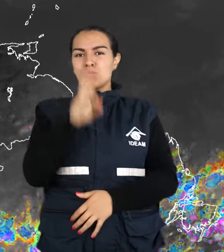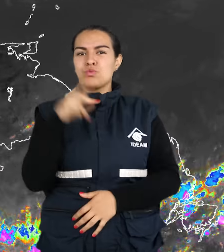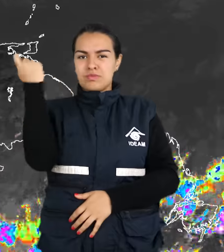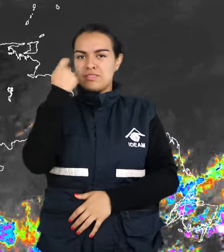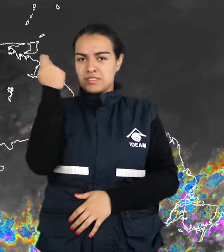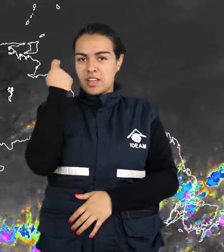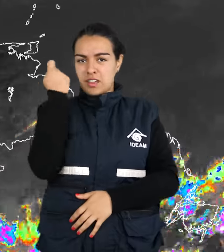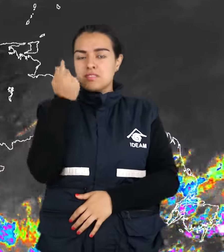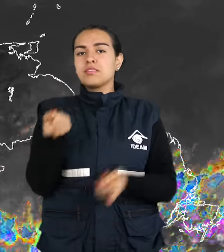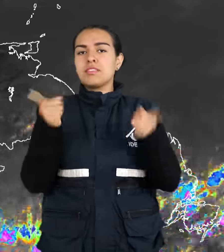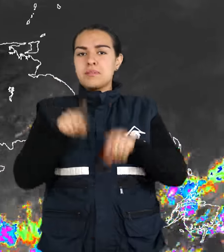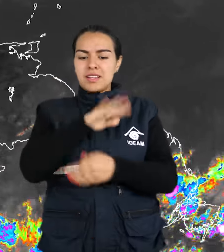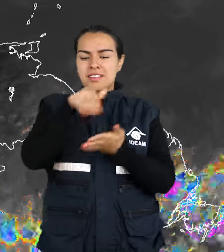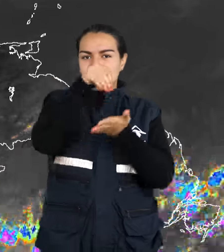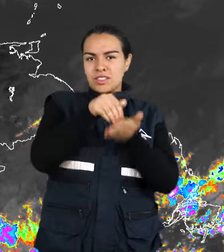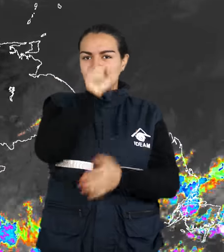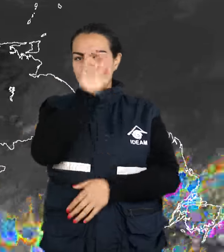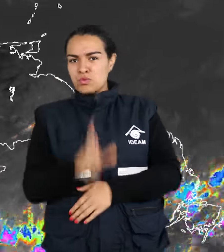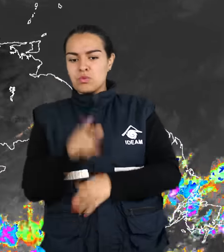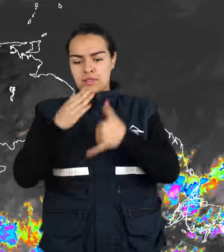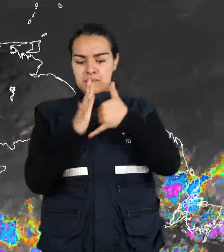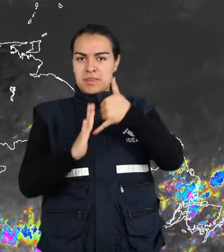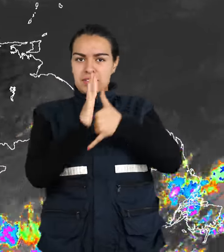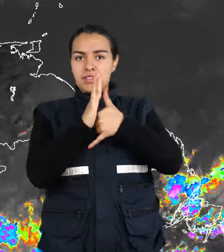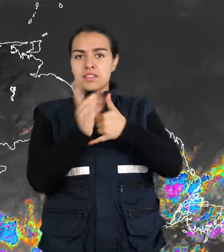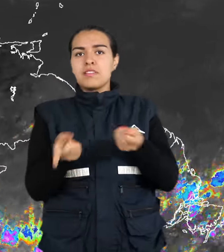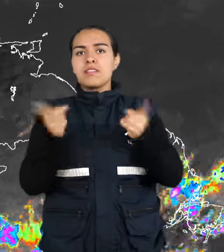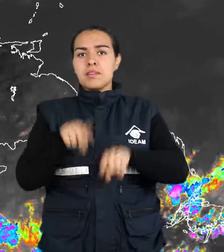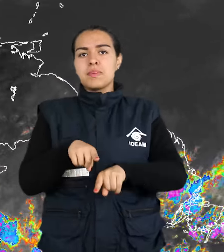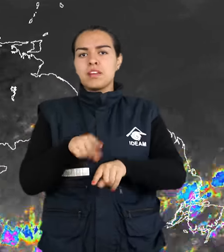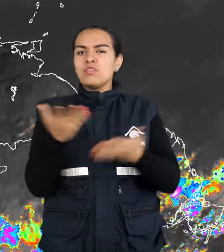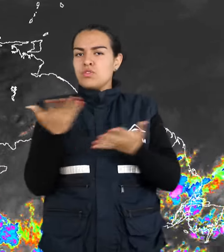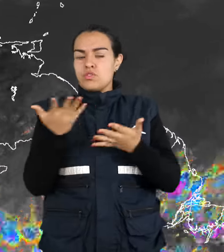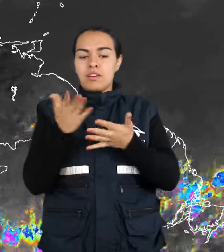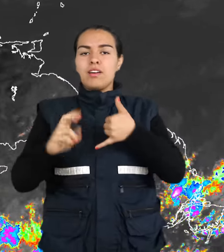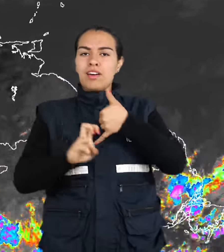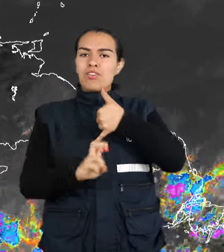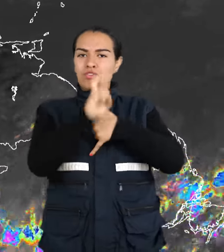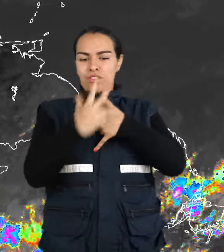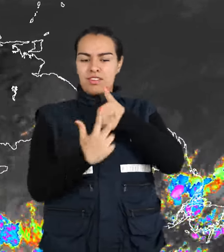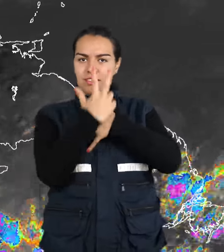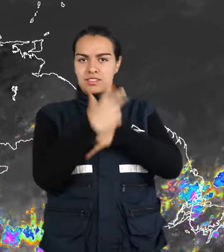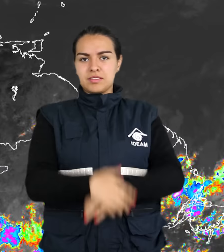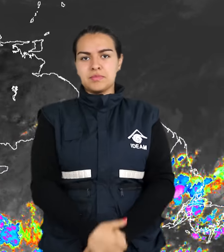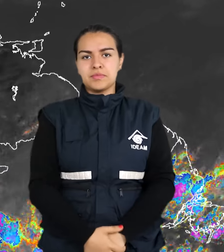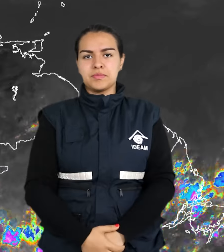orientales, sectores del centro y sur de la región pacífica y algunas áreas del norte de la región andina.